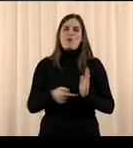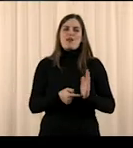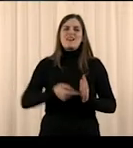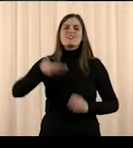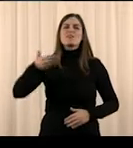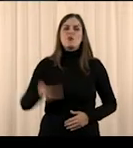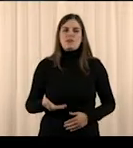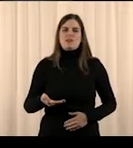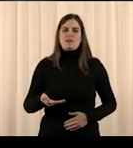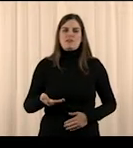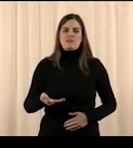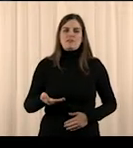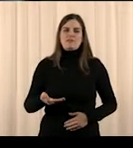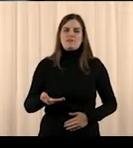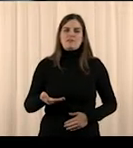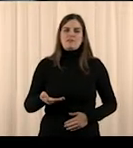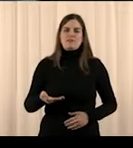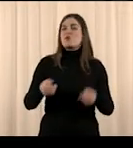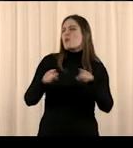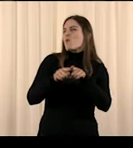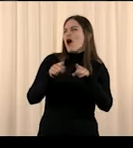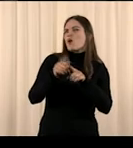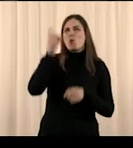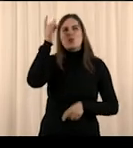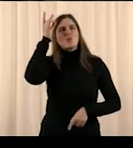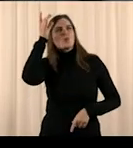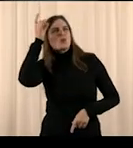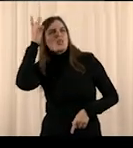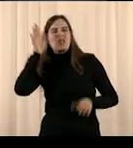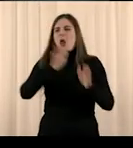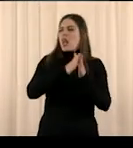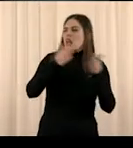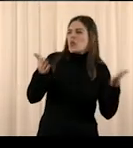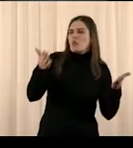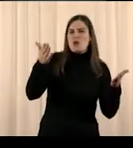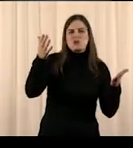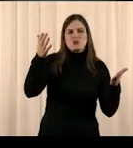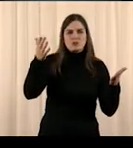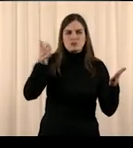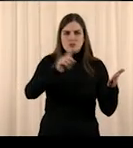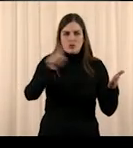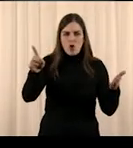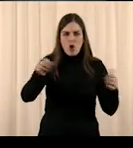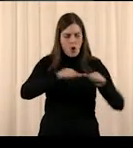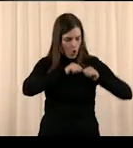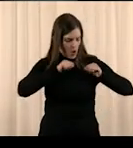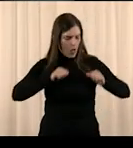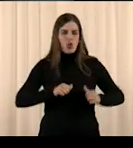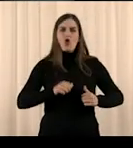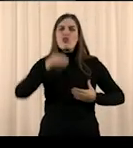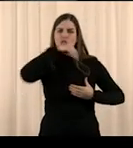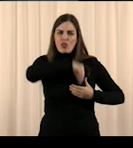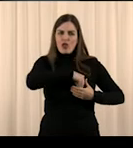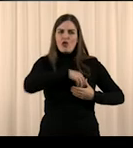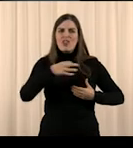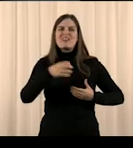Y no se de conceptos, ni de libros o ideas, es en el corazón donde